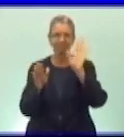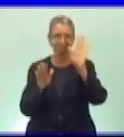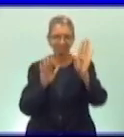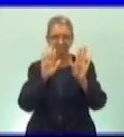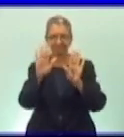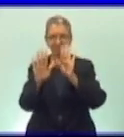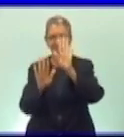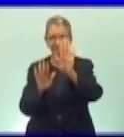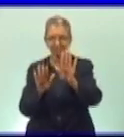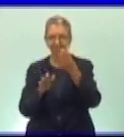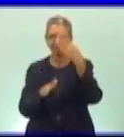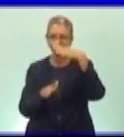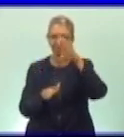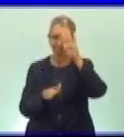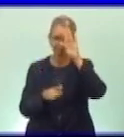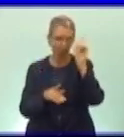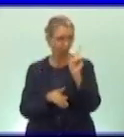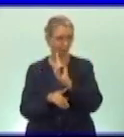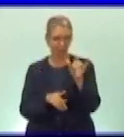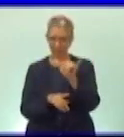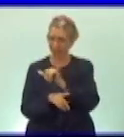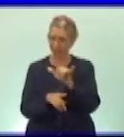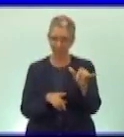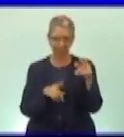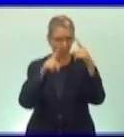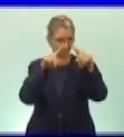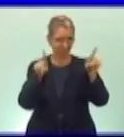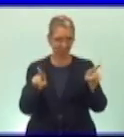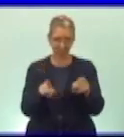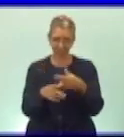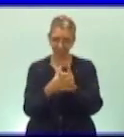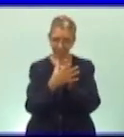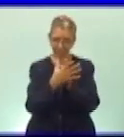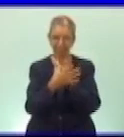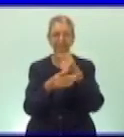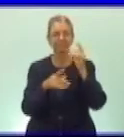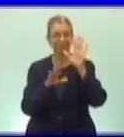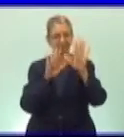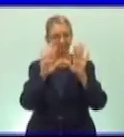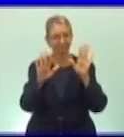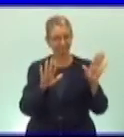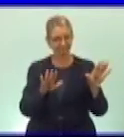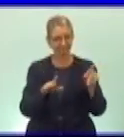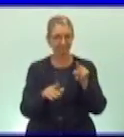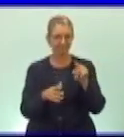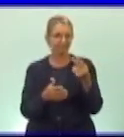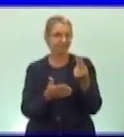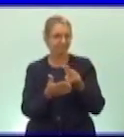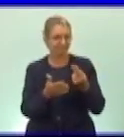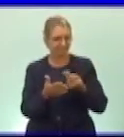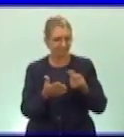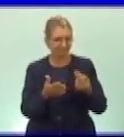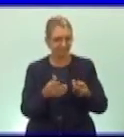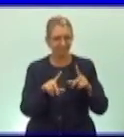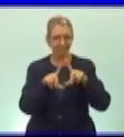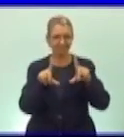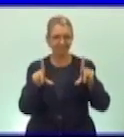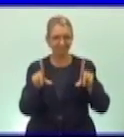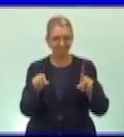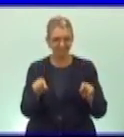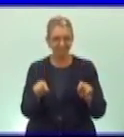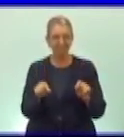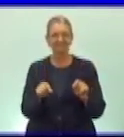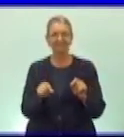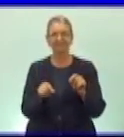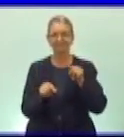la patria no es lo mismo los símbolos que los atributos aquí hay un dibujo un trabajo hecho por el pionero Samuel